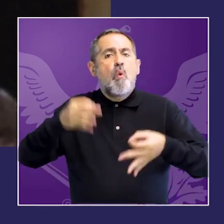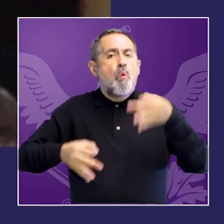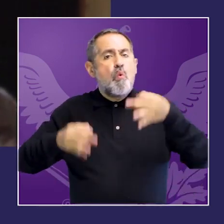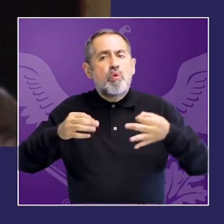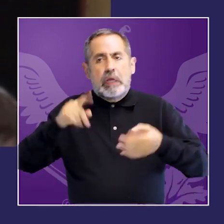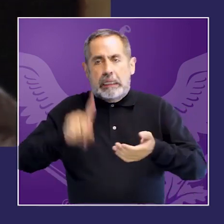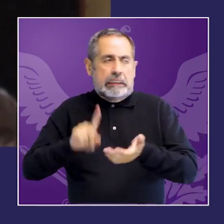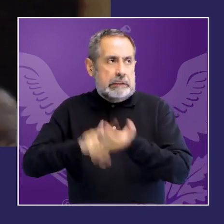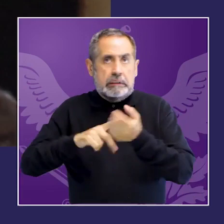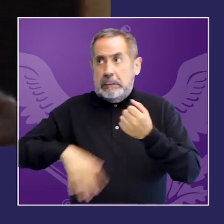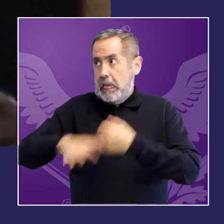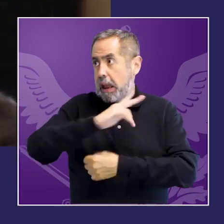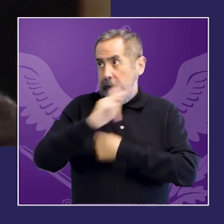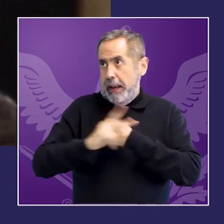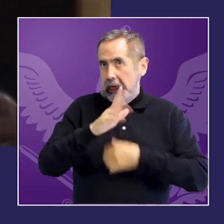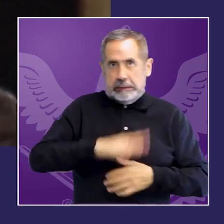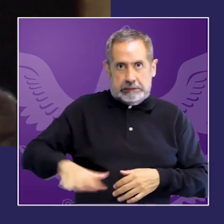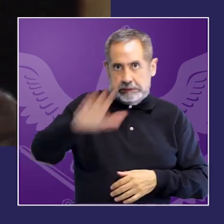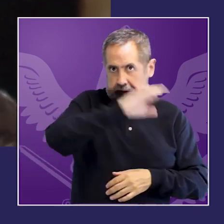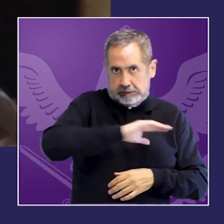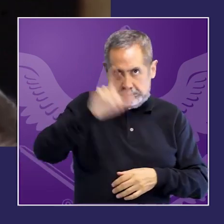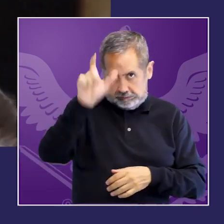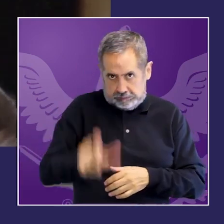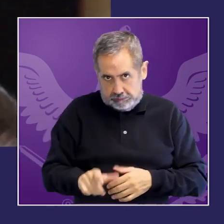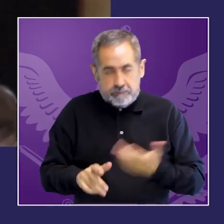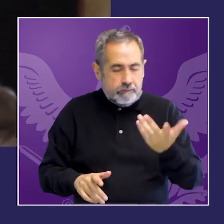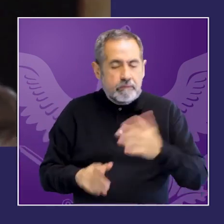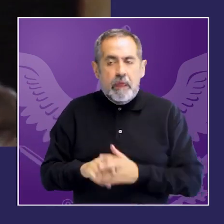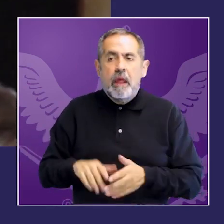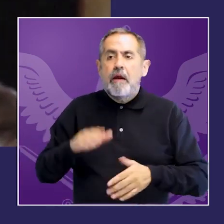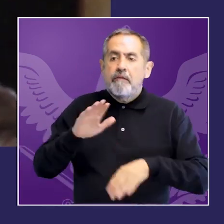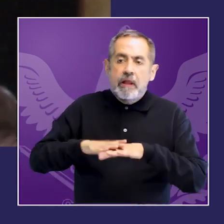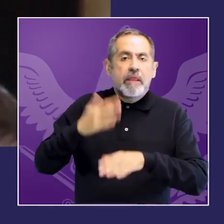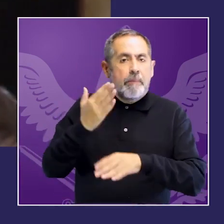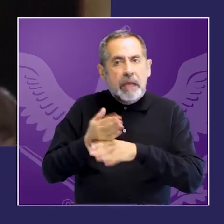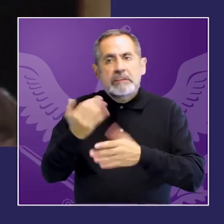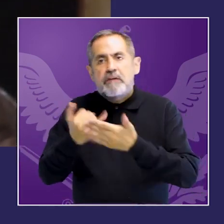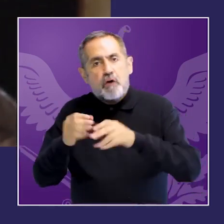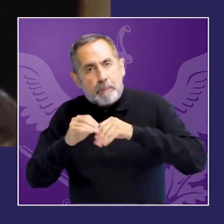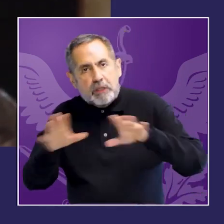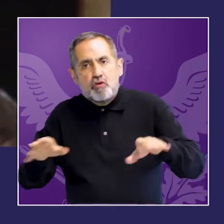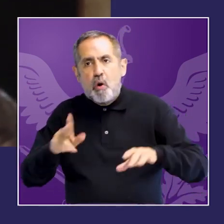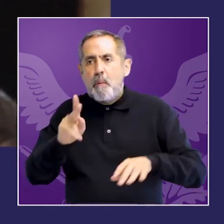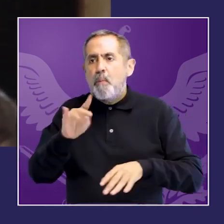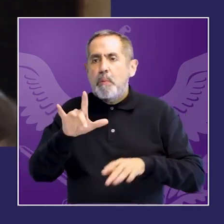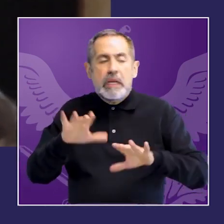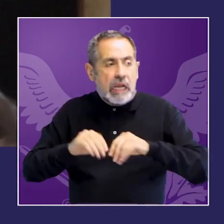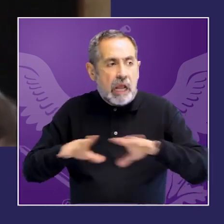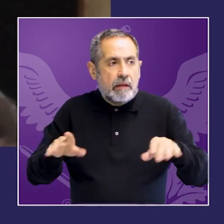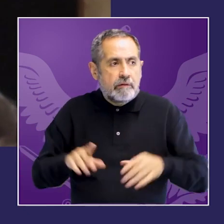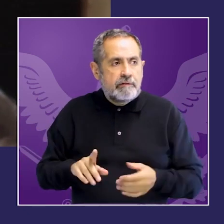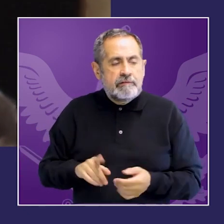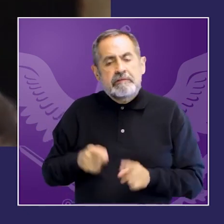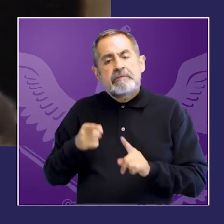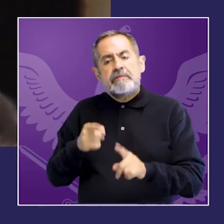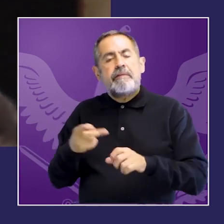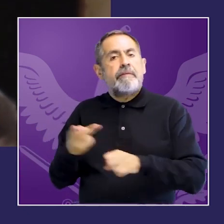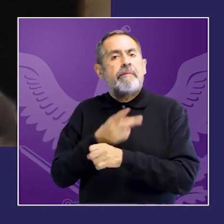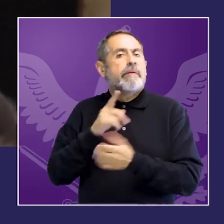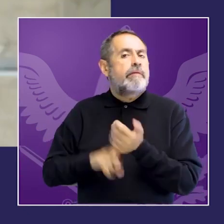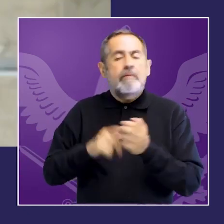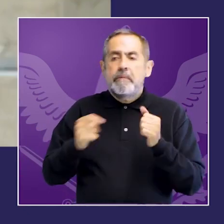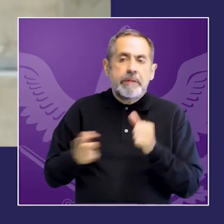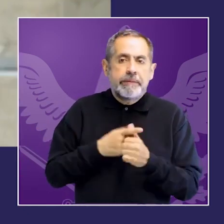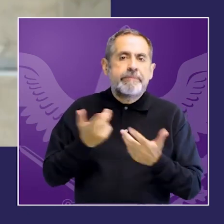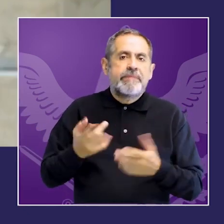país a través de pedidos de acceso a la información pública y entre las conclusiones fue primero que hay